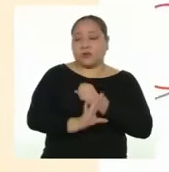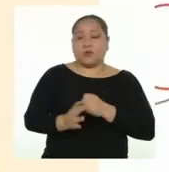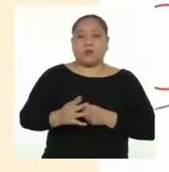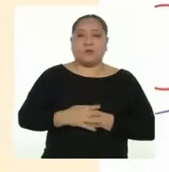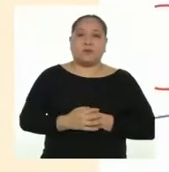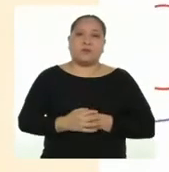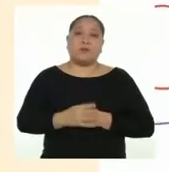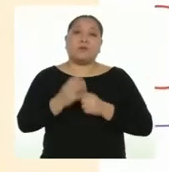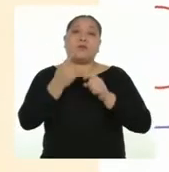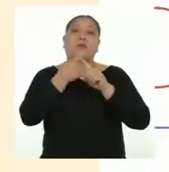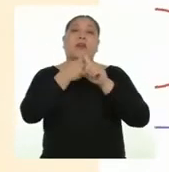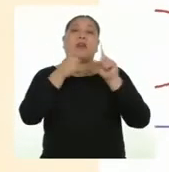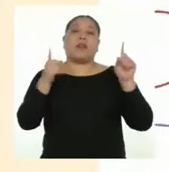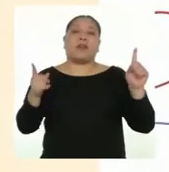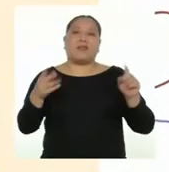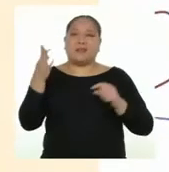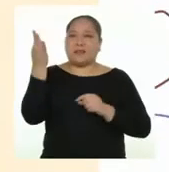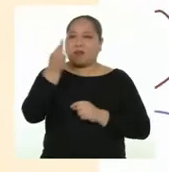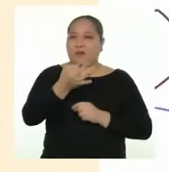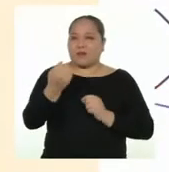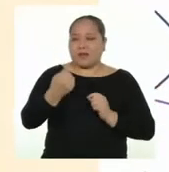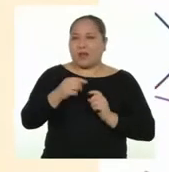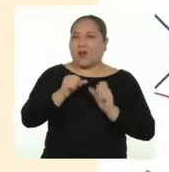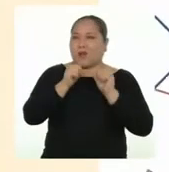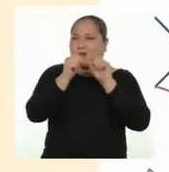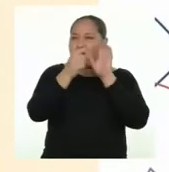Bien,